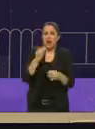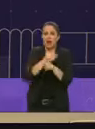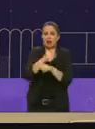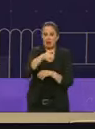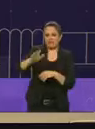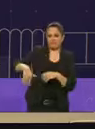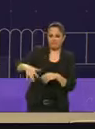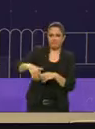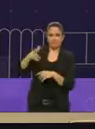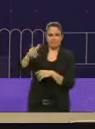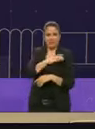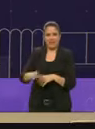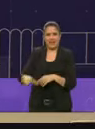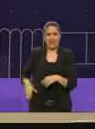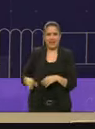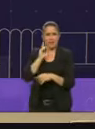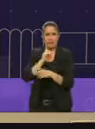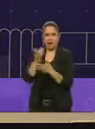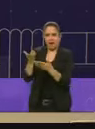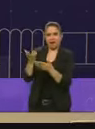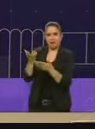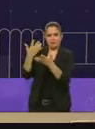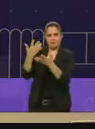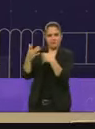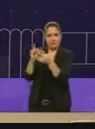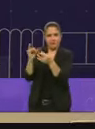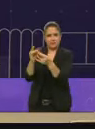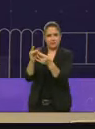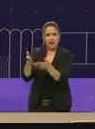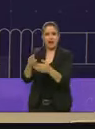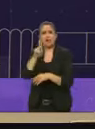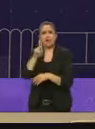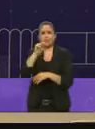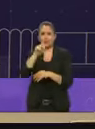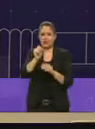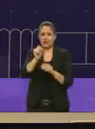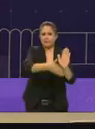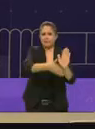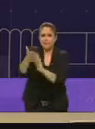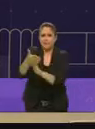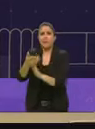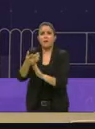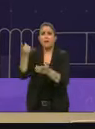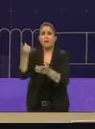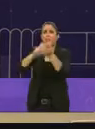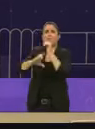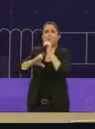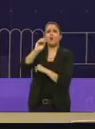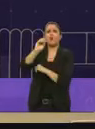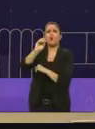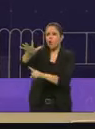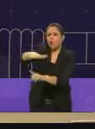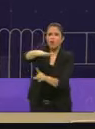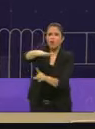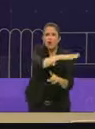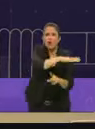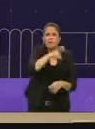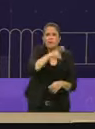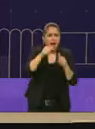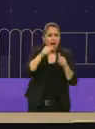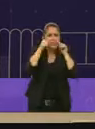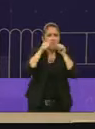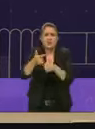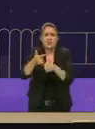decir la candidata tiene que ver con que hizo utopías pero adentro de las colonias es desastrosa la tensión.